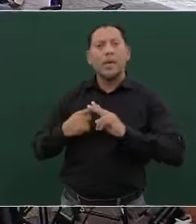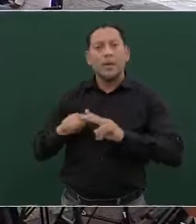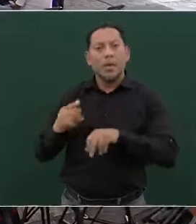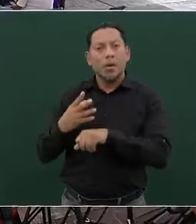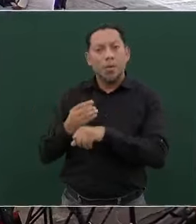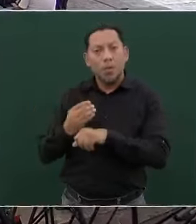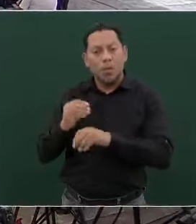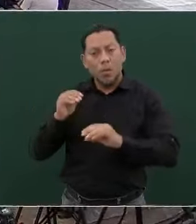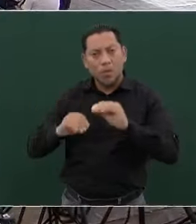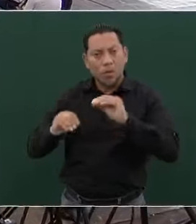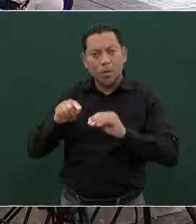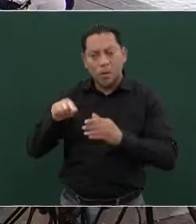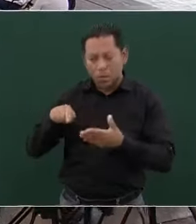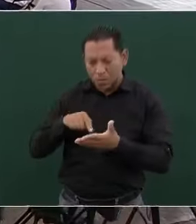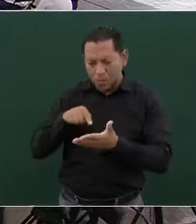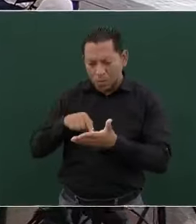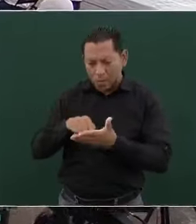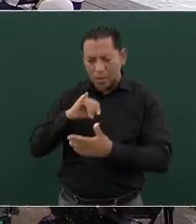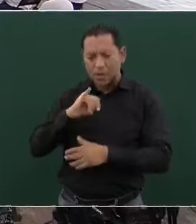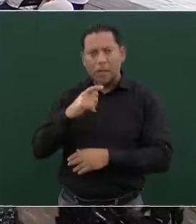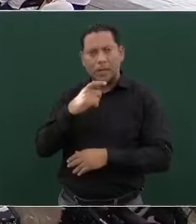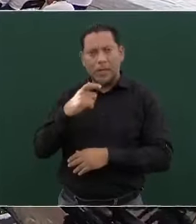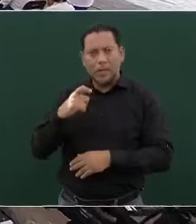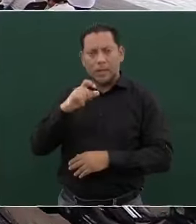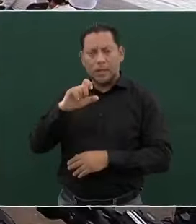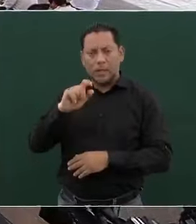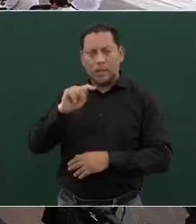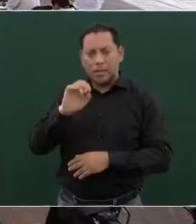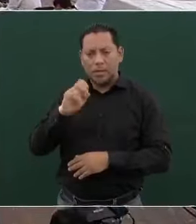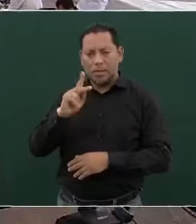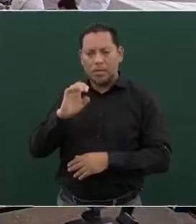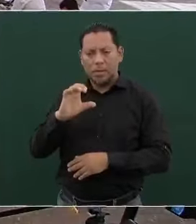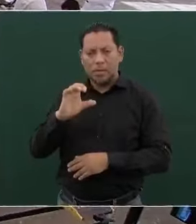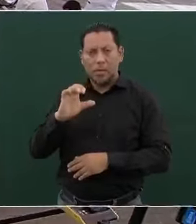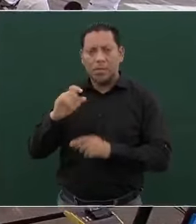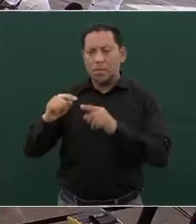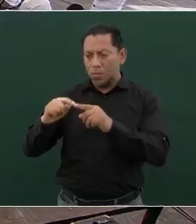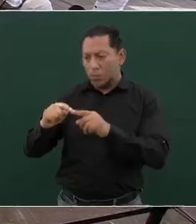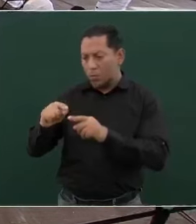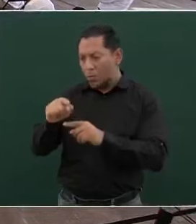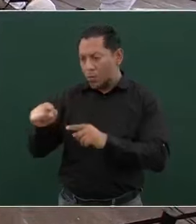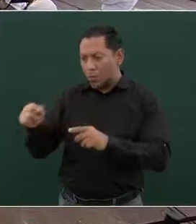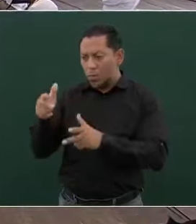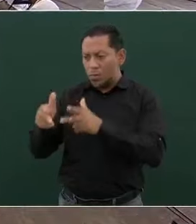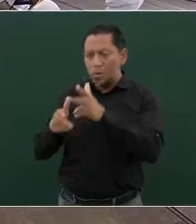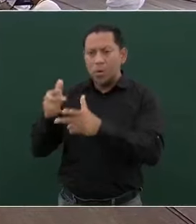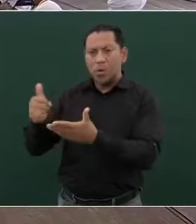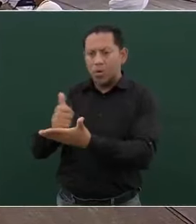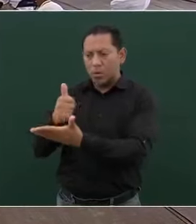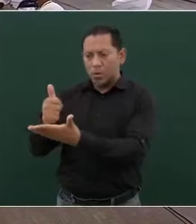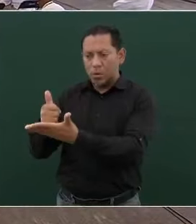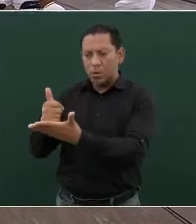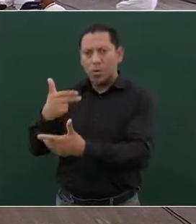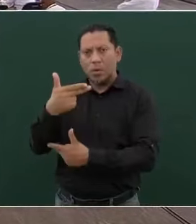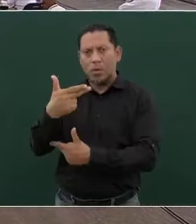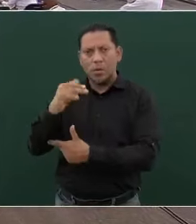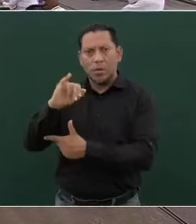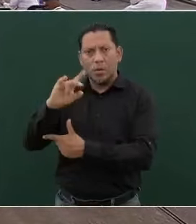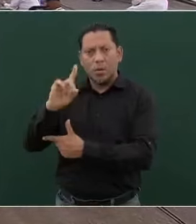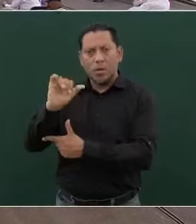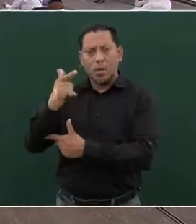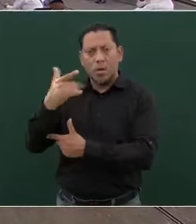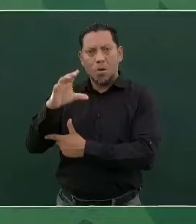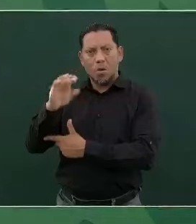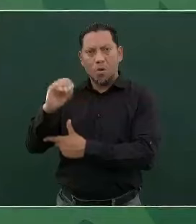en Ixtepec llegue a Ciudad Hidalgo, a los